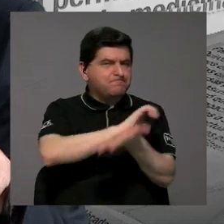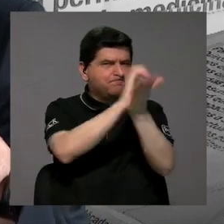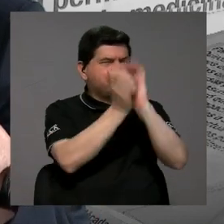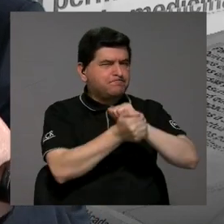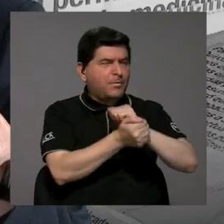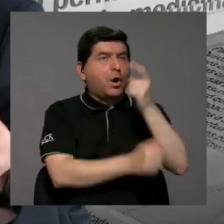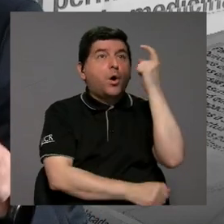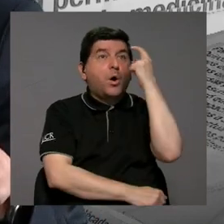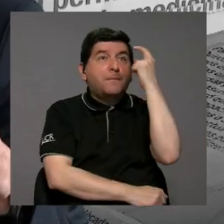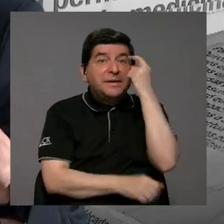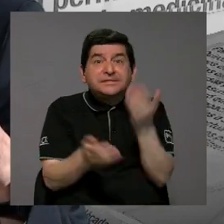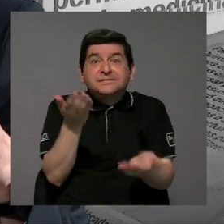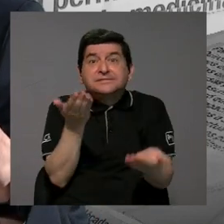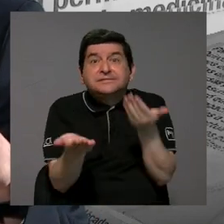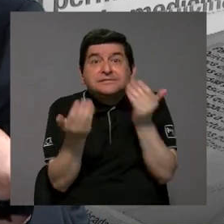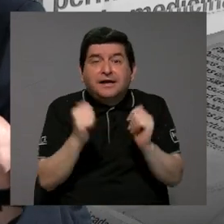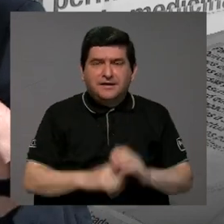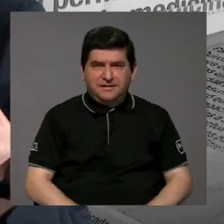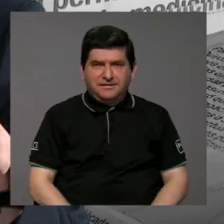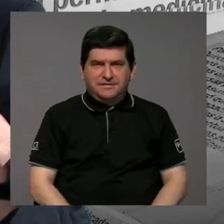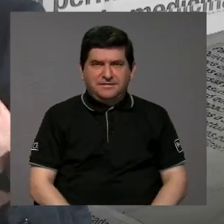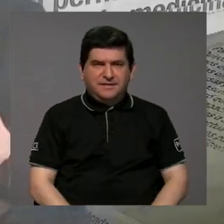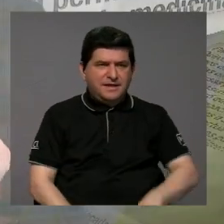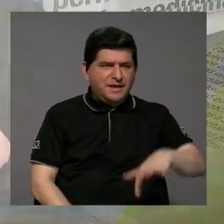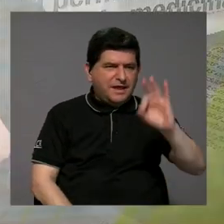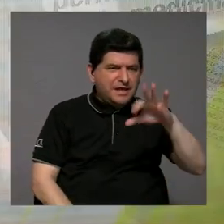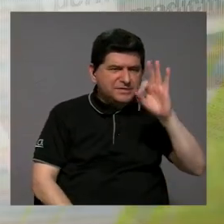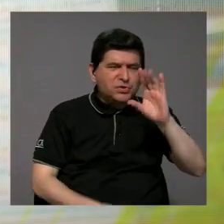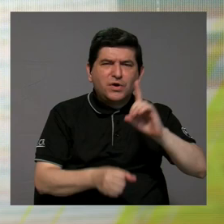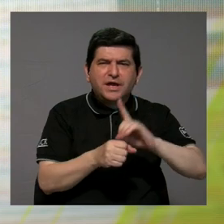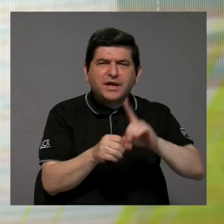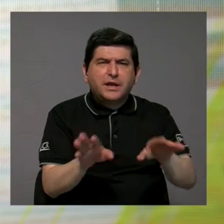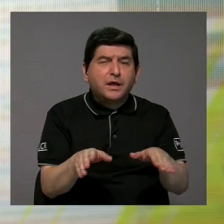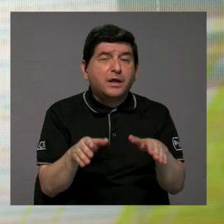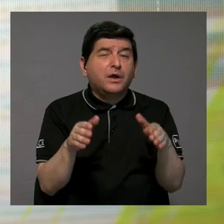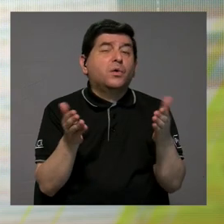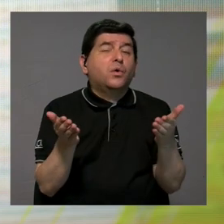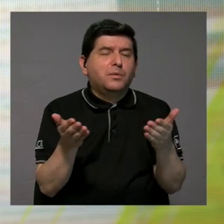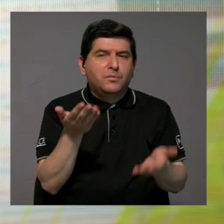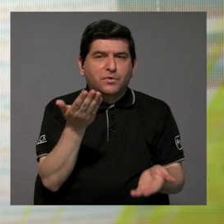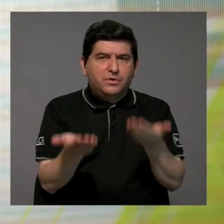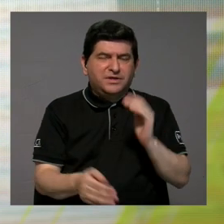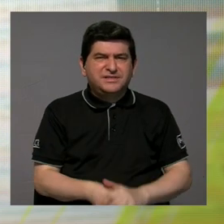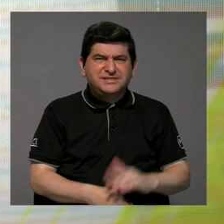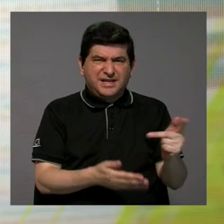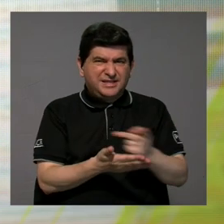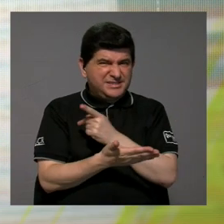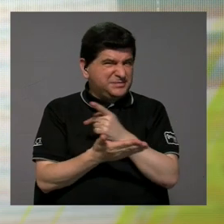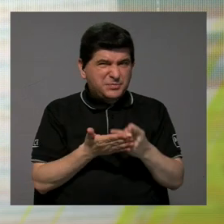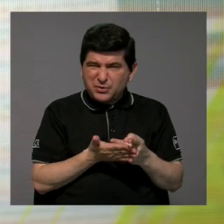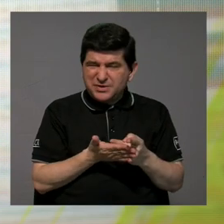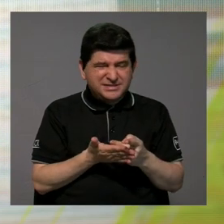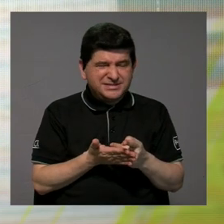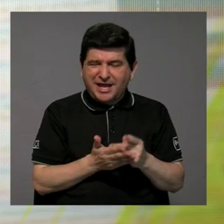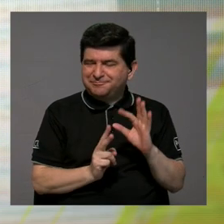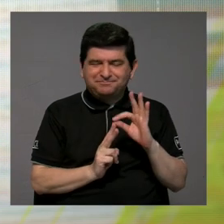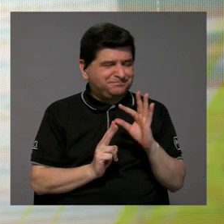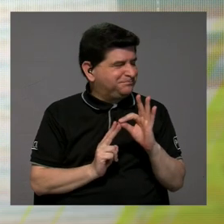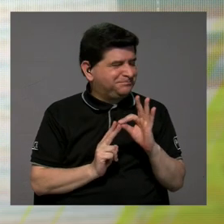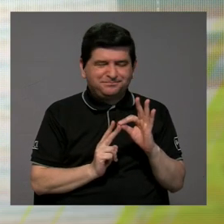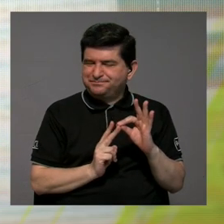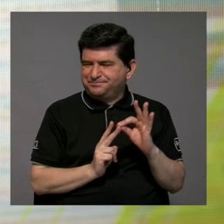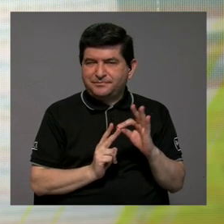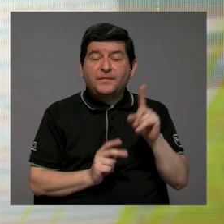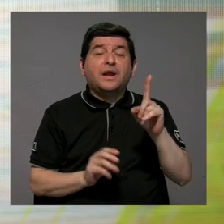reformar o pensar en algún momento es cómo elegimos a las y los diputados. Probablemente las provincias ya no son una opción.